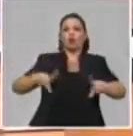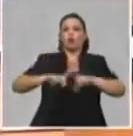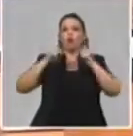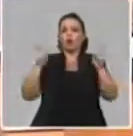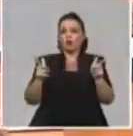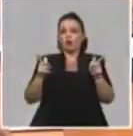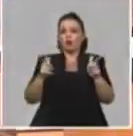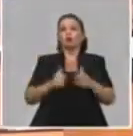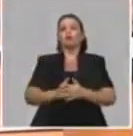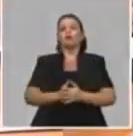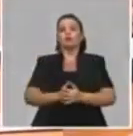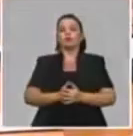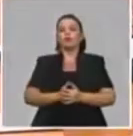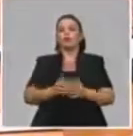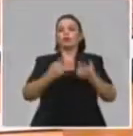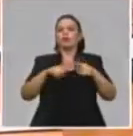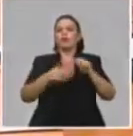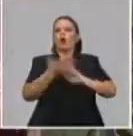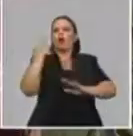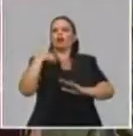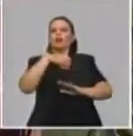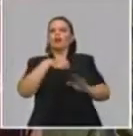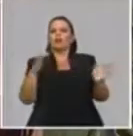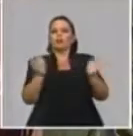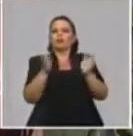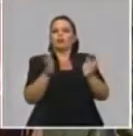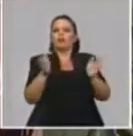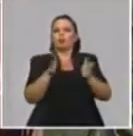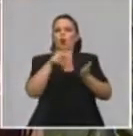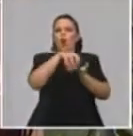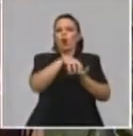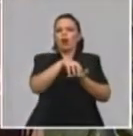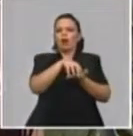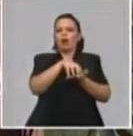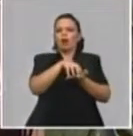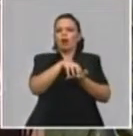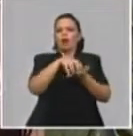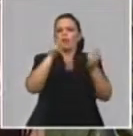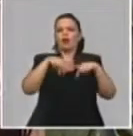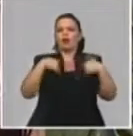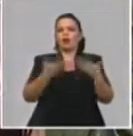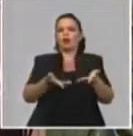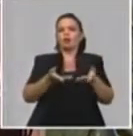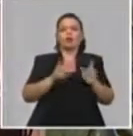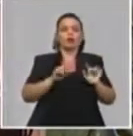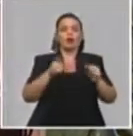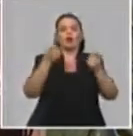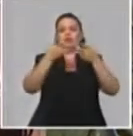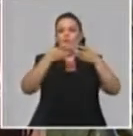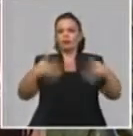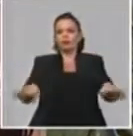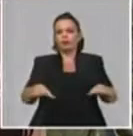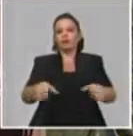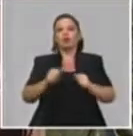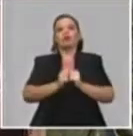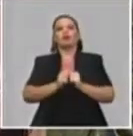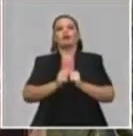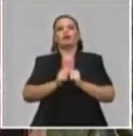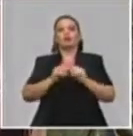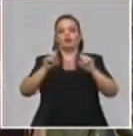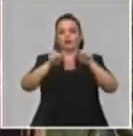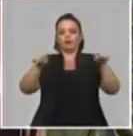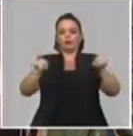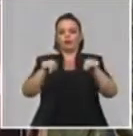tenían un pequeño local. Un pequeño local, ahora el departamento de mercado de Quinta y Cuarenta y dos también está en funciones para el